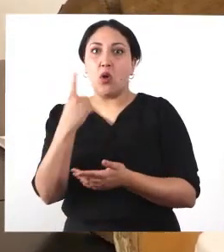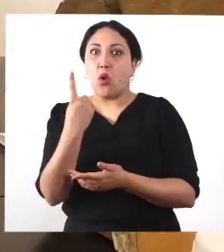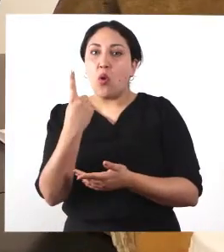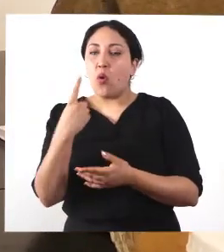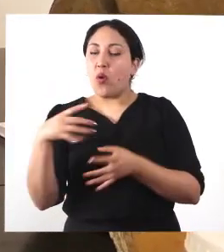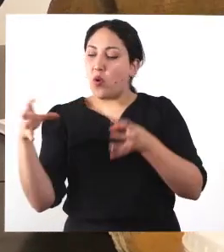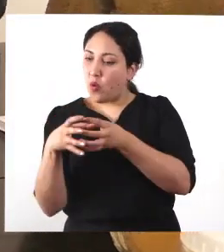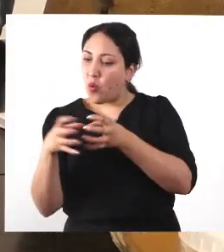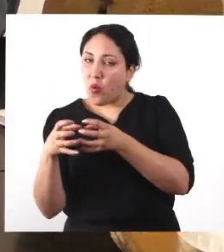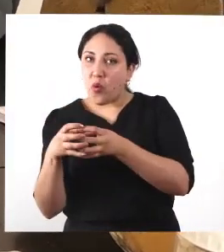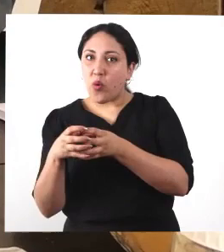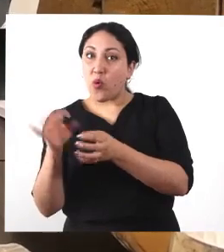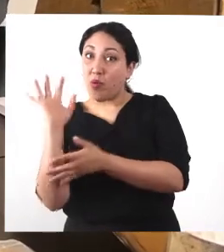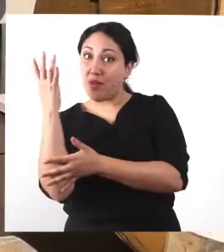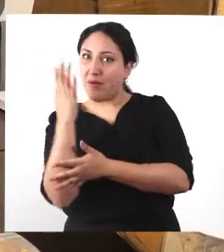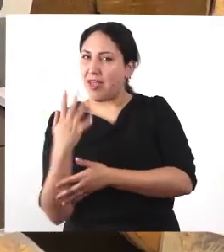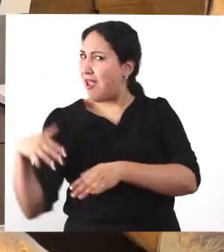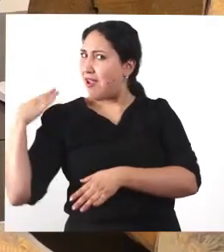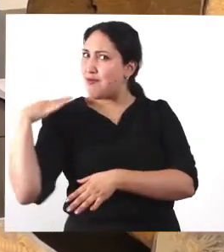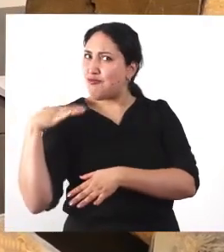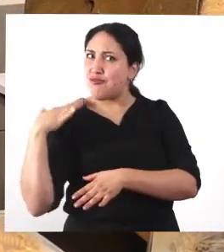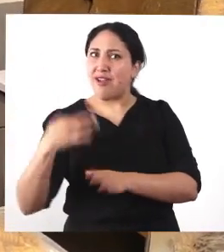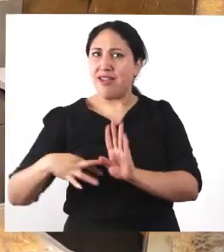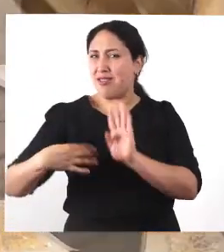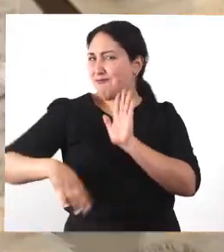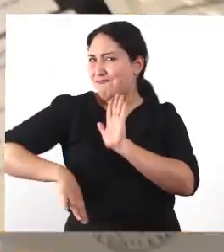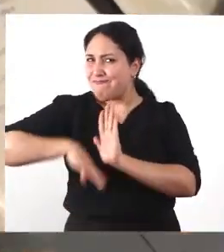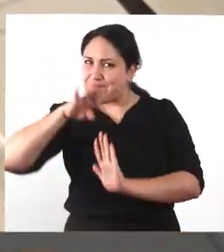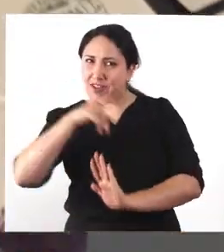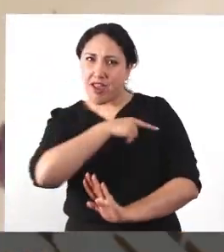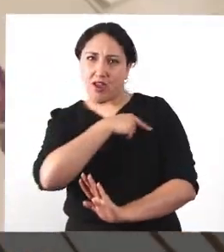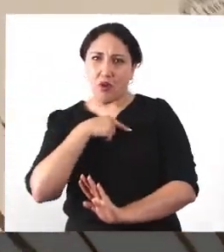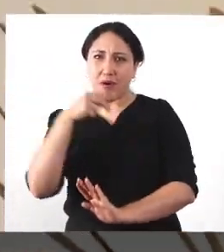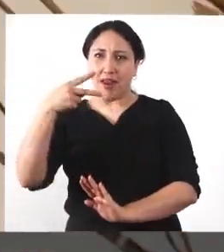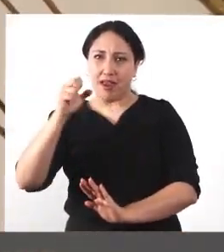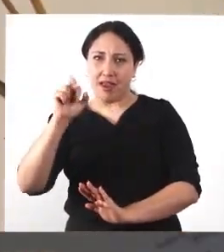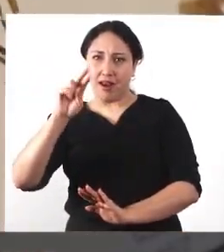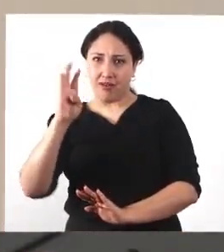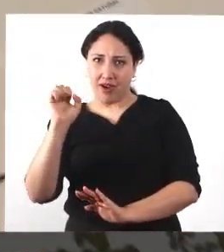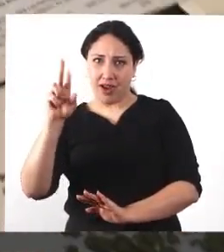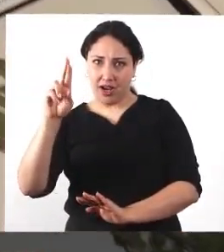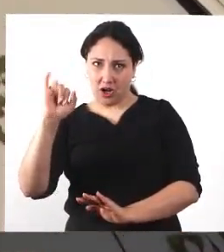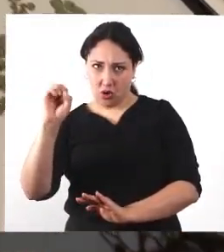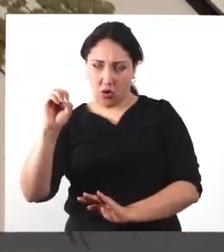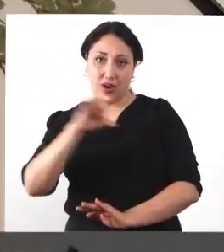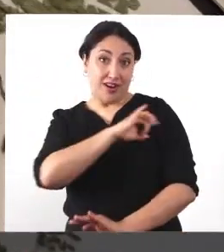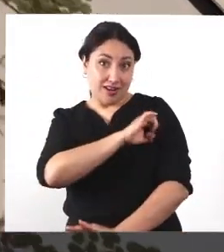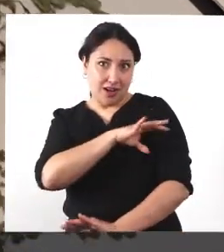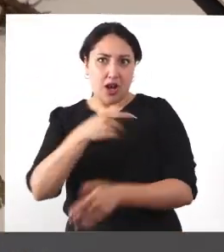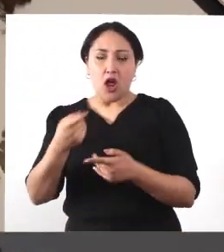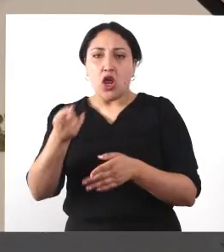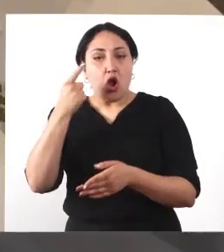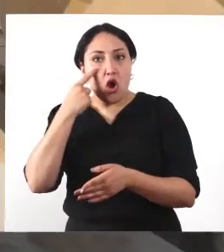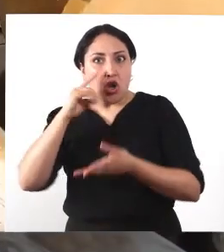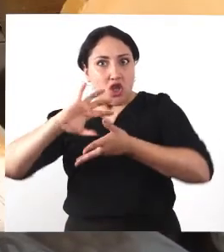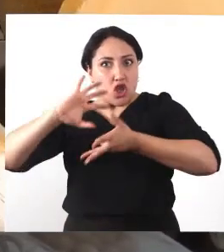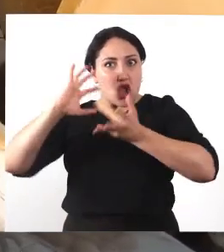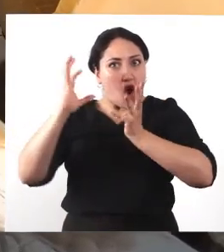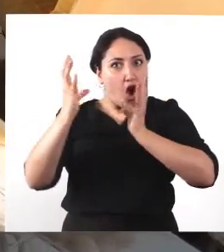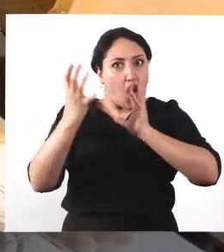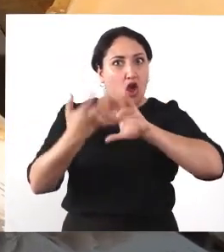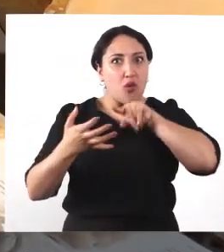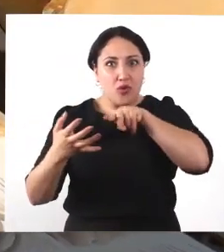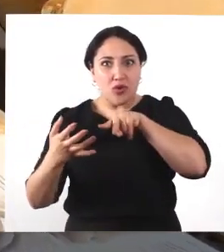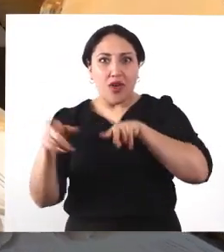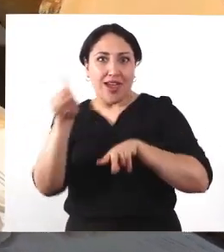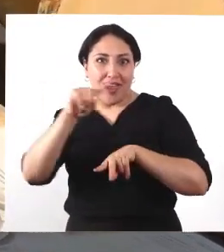de una de las colecciones más importantes que tiene nuestra institución. que es el Herbario Nacional, el cual es conocido internacionalmente con la sigla SGO